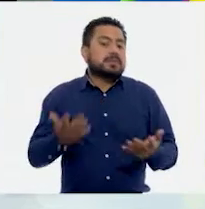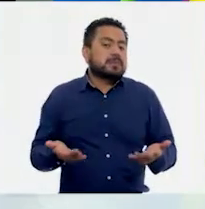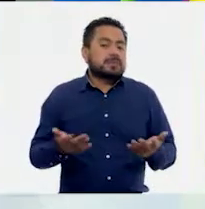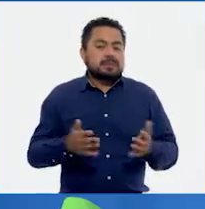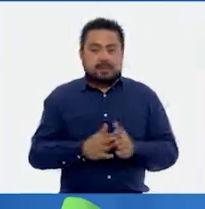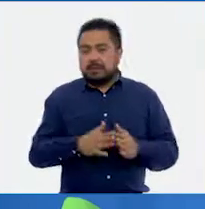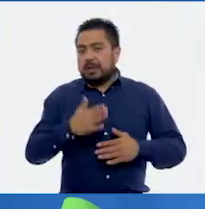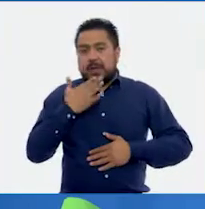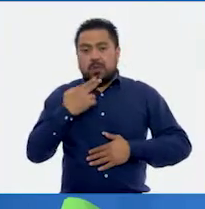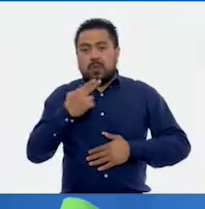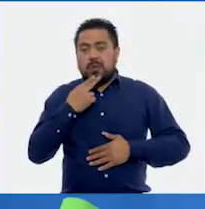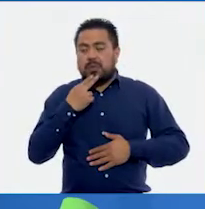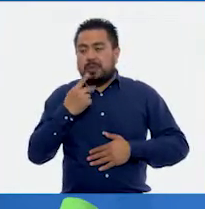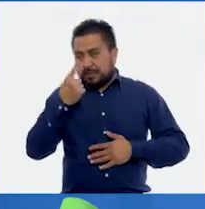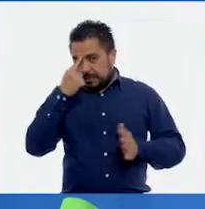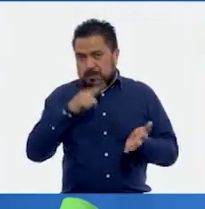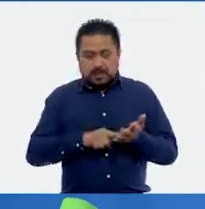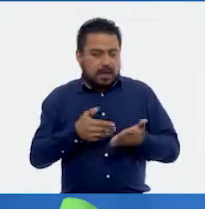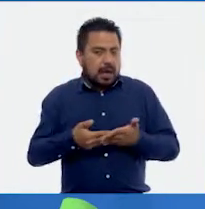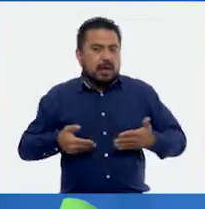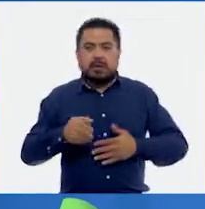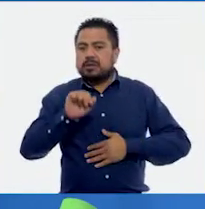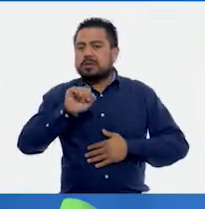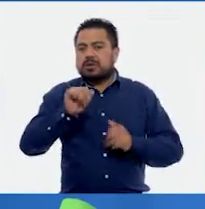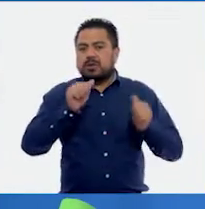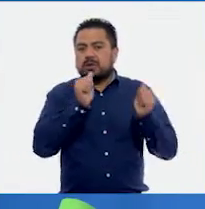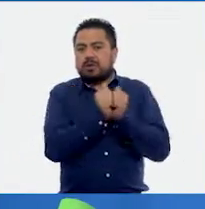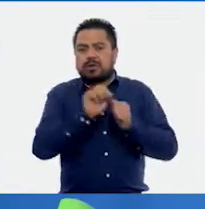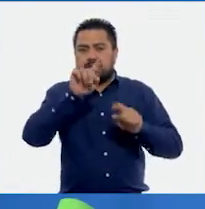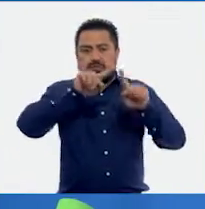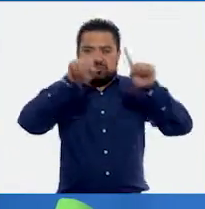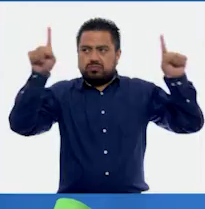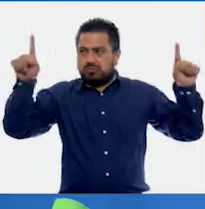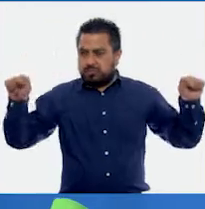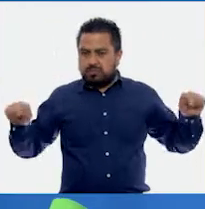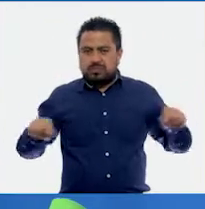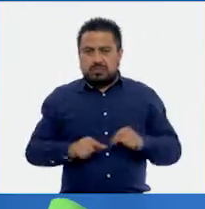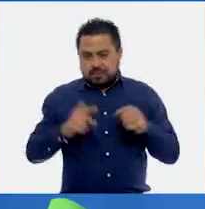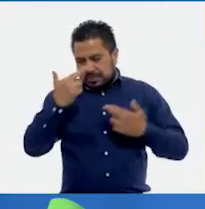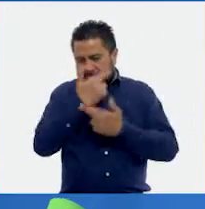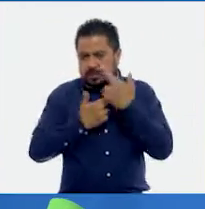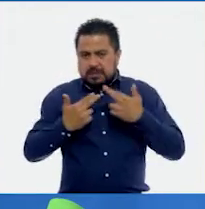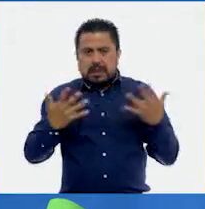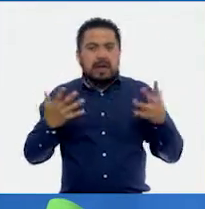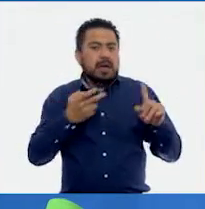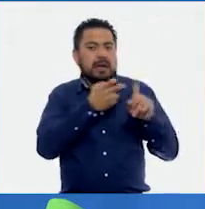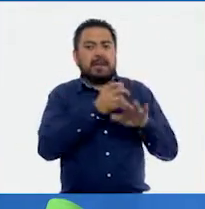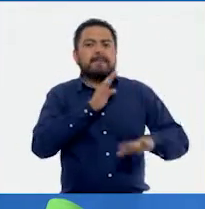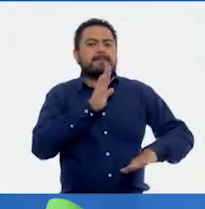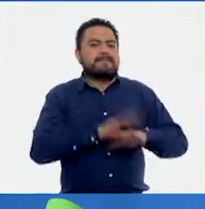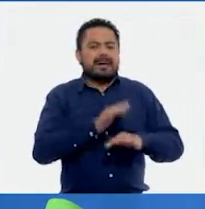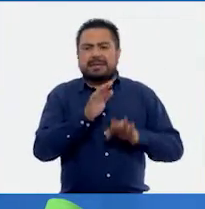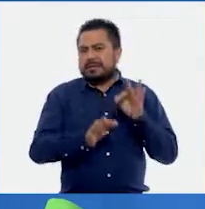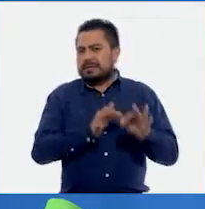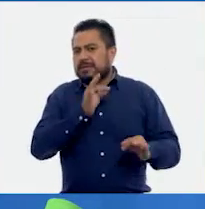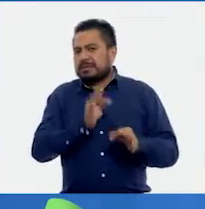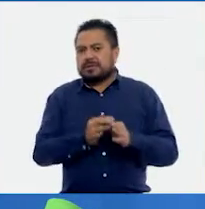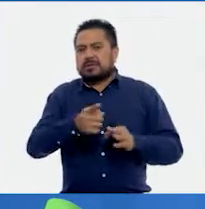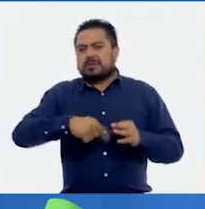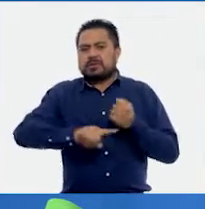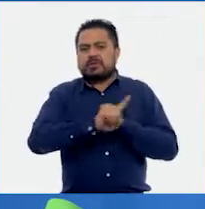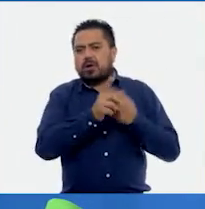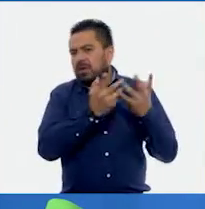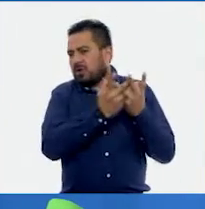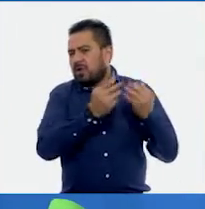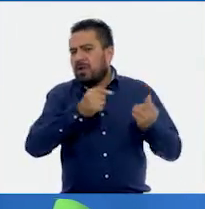Pues muy útil. Y yo creo que ahora sí ya con esta tabla y este repaso que acabamos de hacer, ya estamos más que listos para resolver el